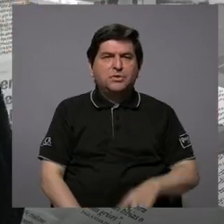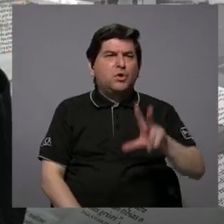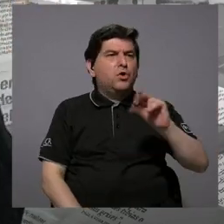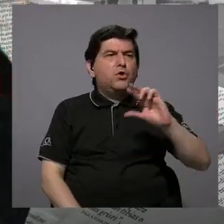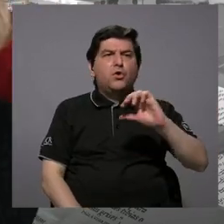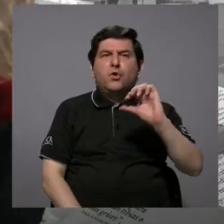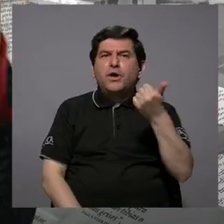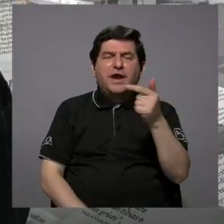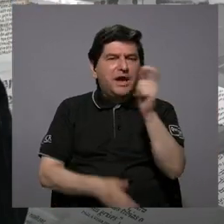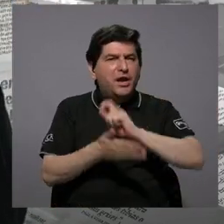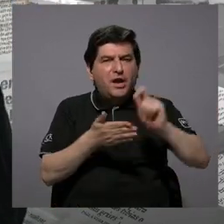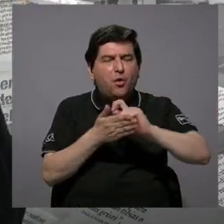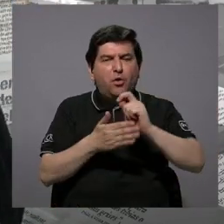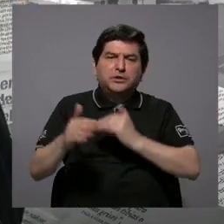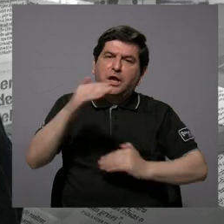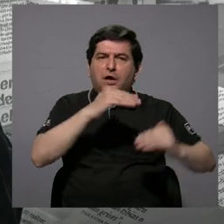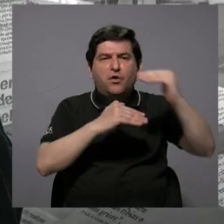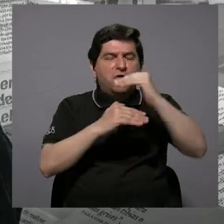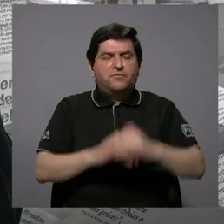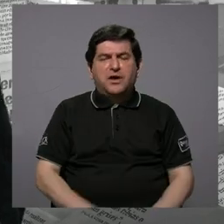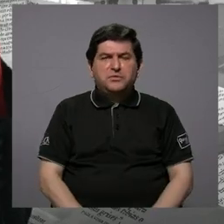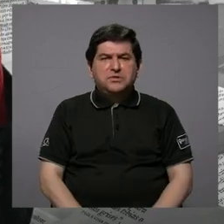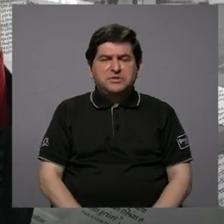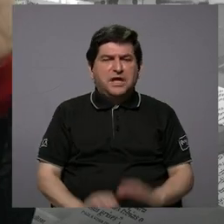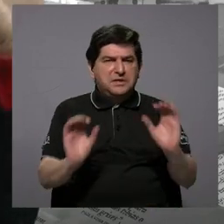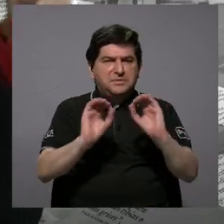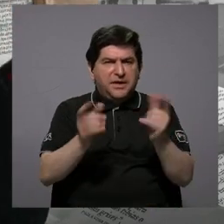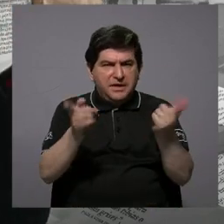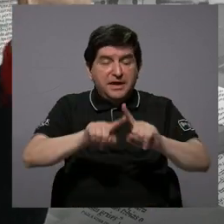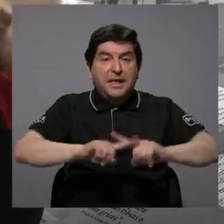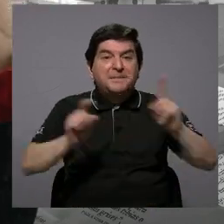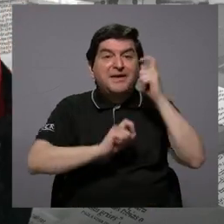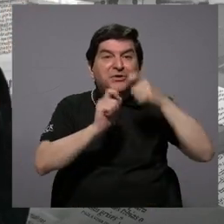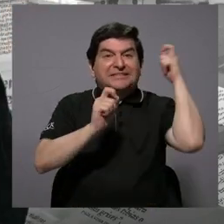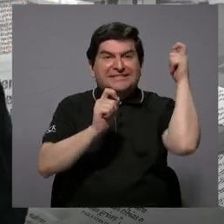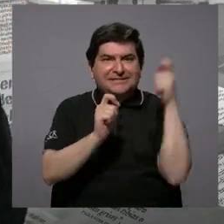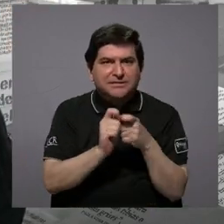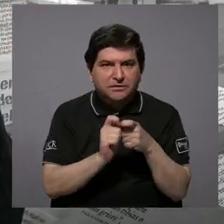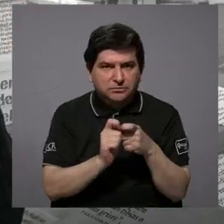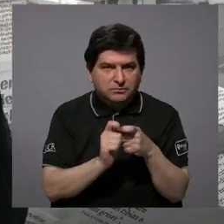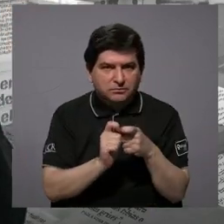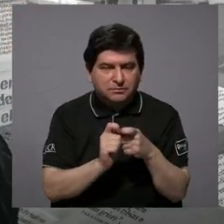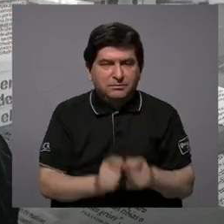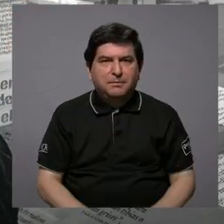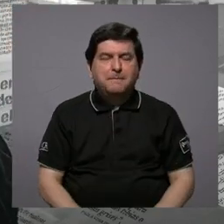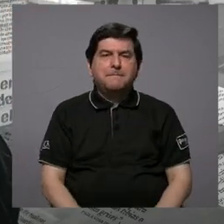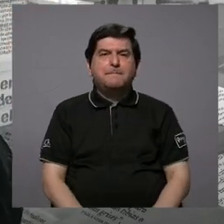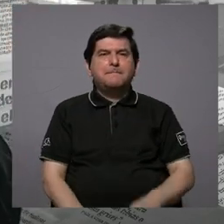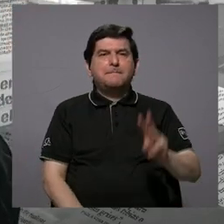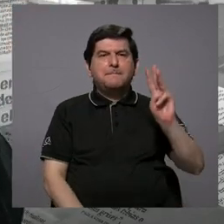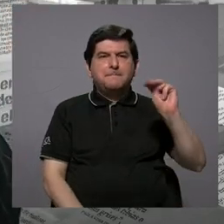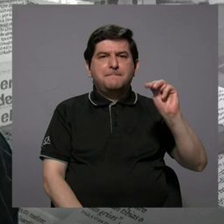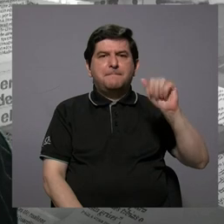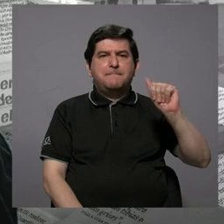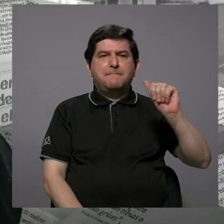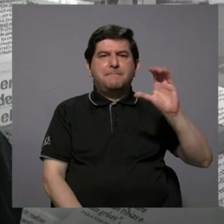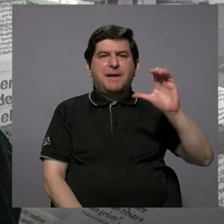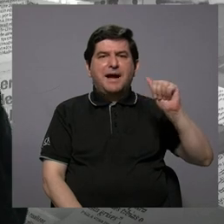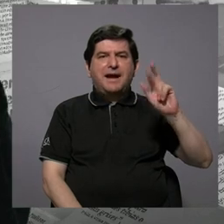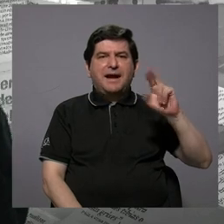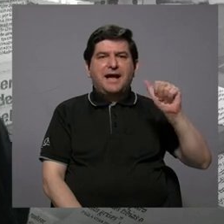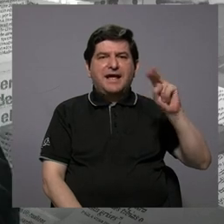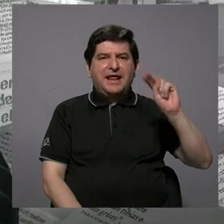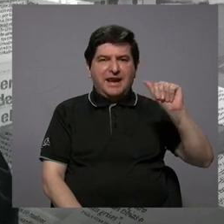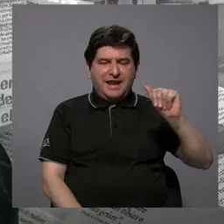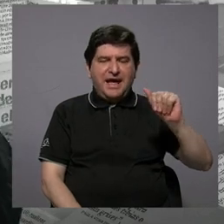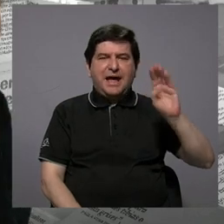escuelas o otras facultades no se diera, pero específicamente Macarena, la historiadora Macarena